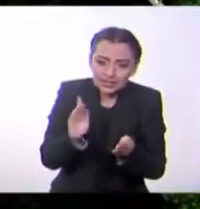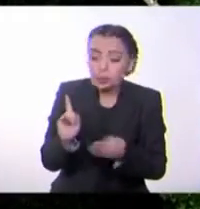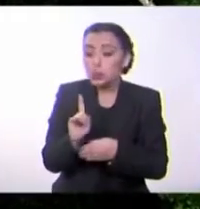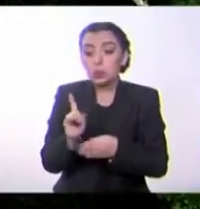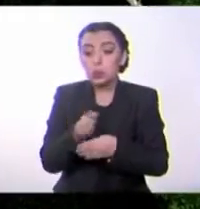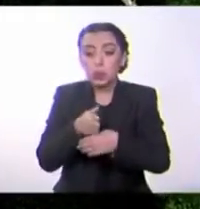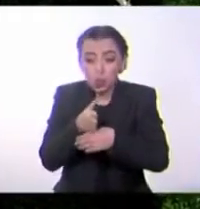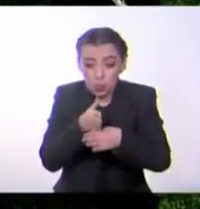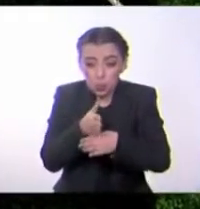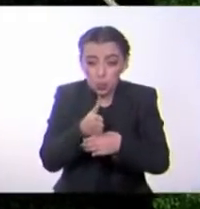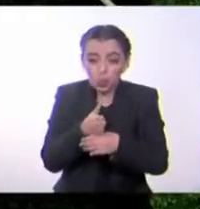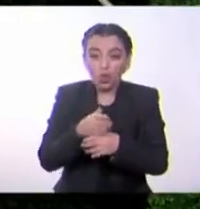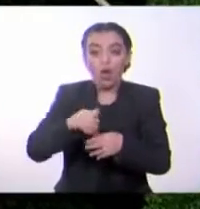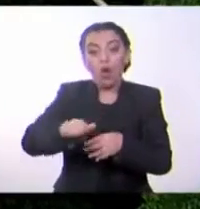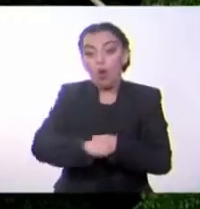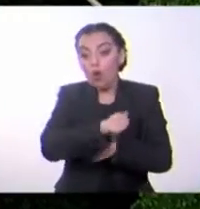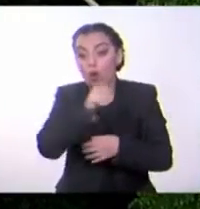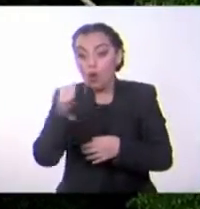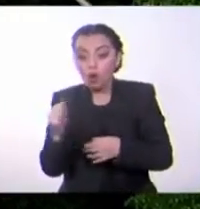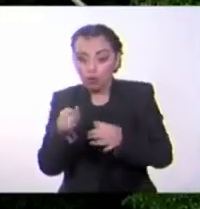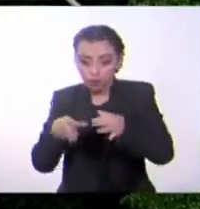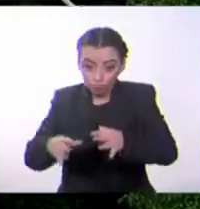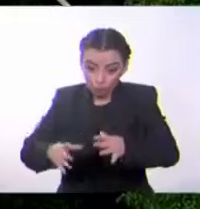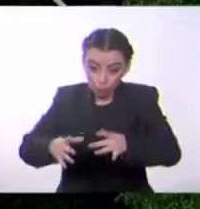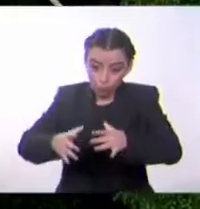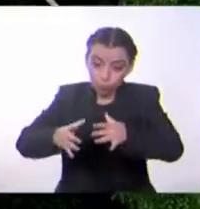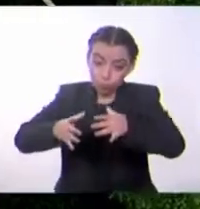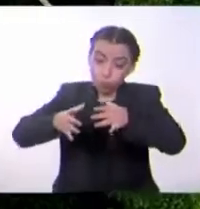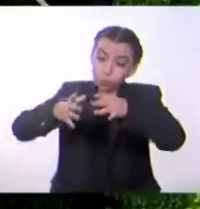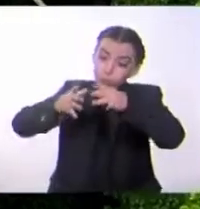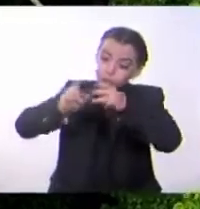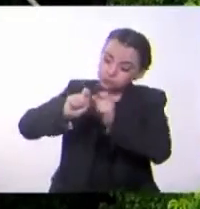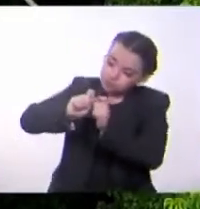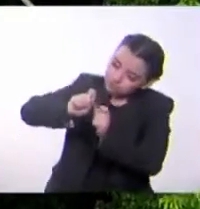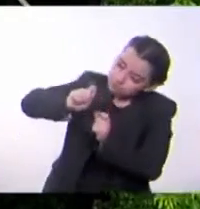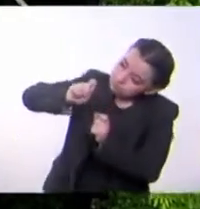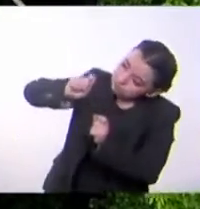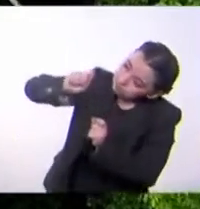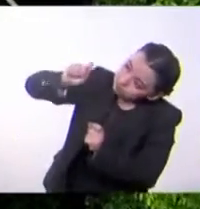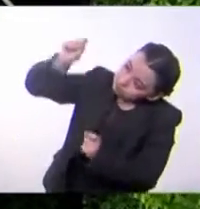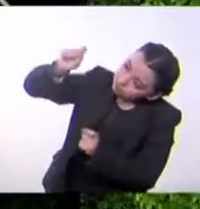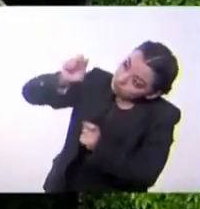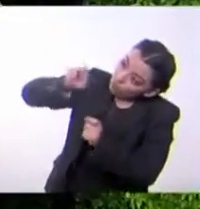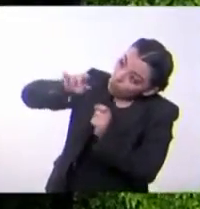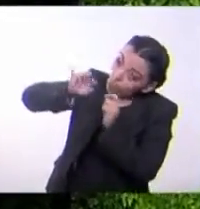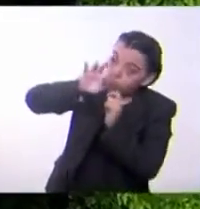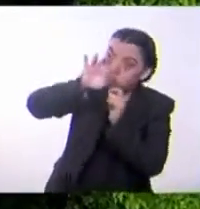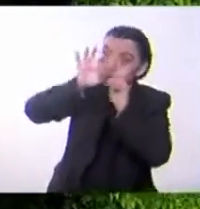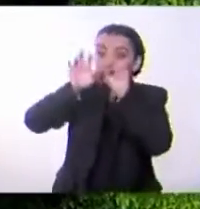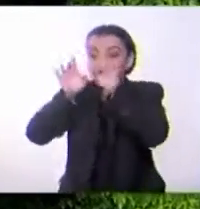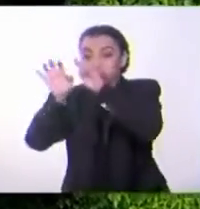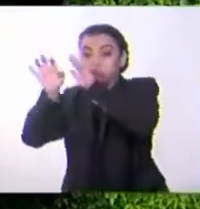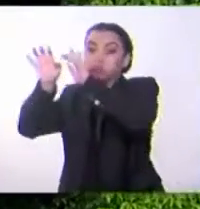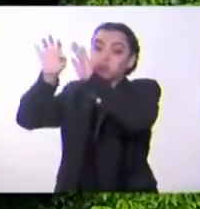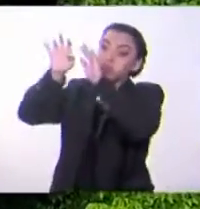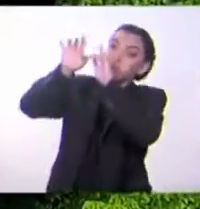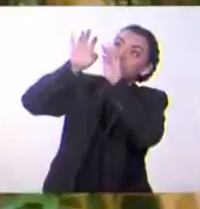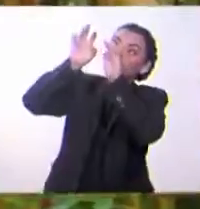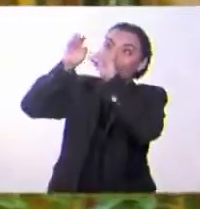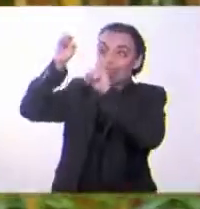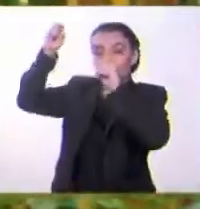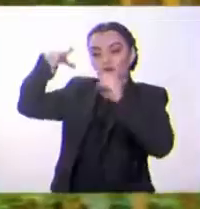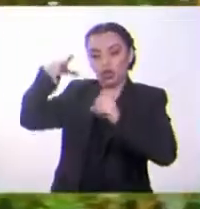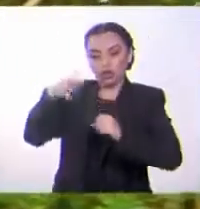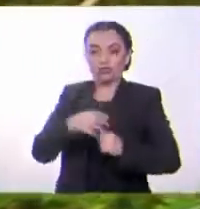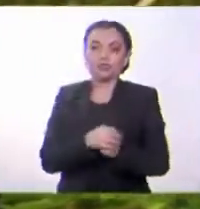hay algunos bambúes que son trepadores, es decir, que escalan otros objetos o árboles para alcanzar la luz del sol.